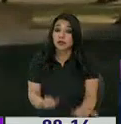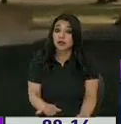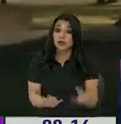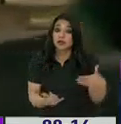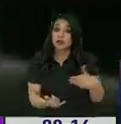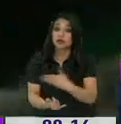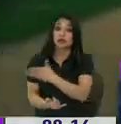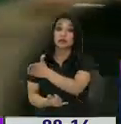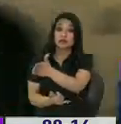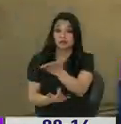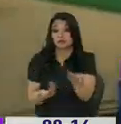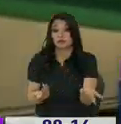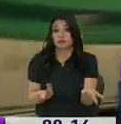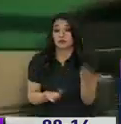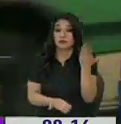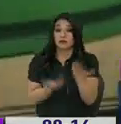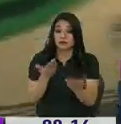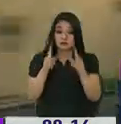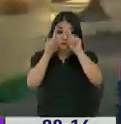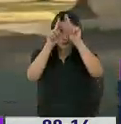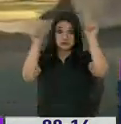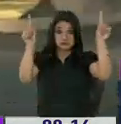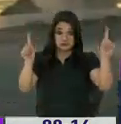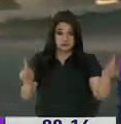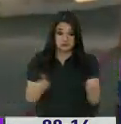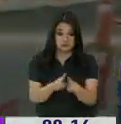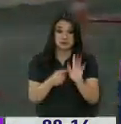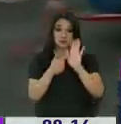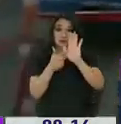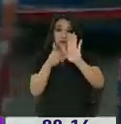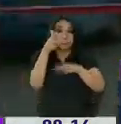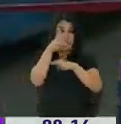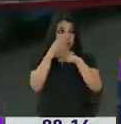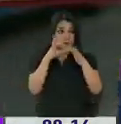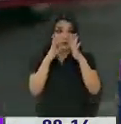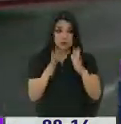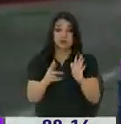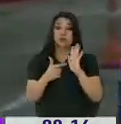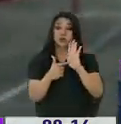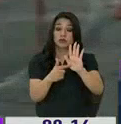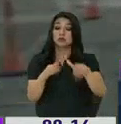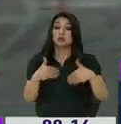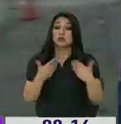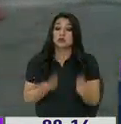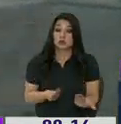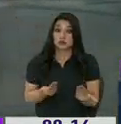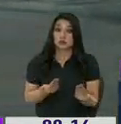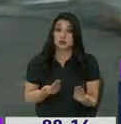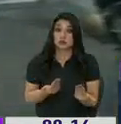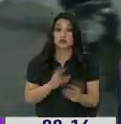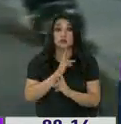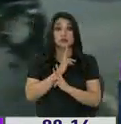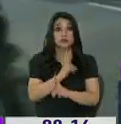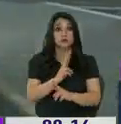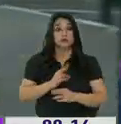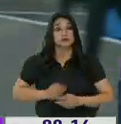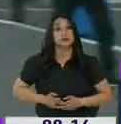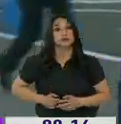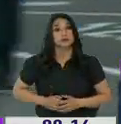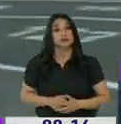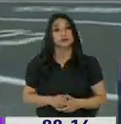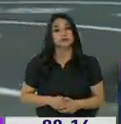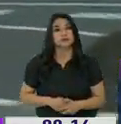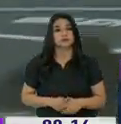manden por otro sector? No sé si tal vez en el mapa nos pueden mostrar y Gato nos puede ayudar, por favor, enfocando el mapa para responder esta inquietud.